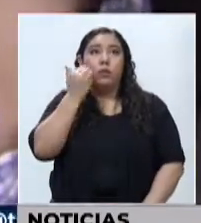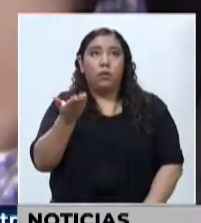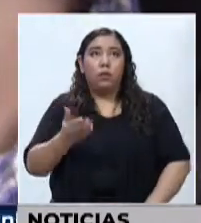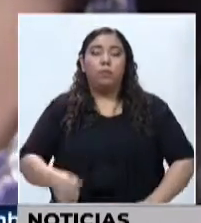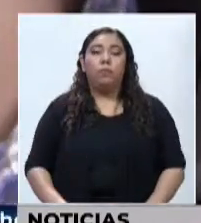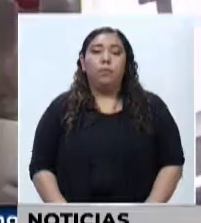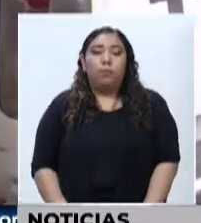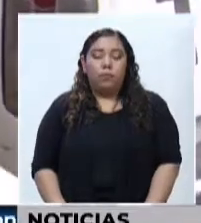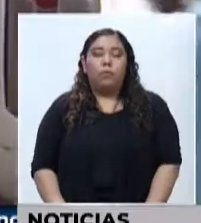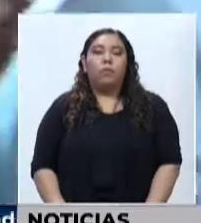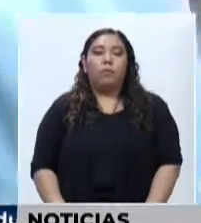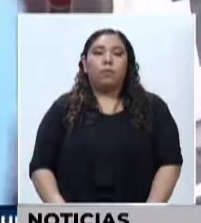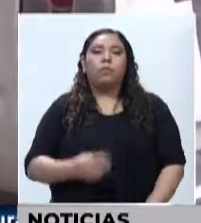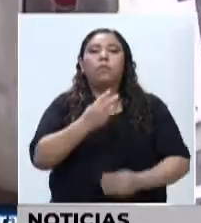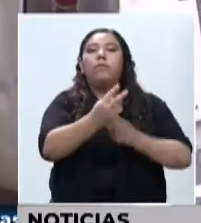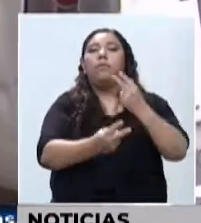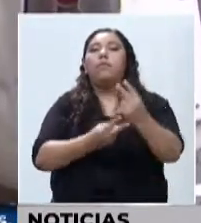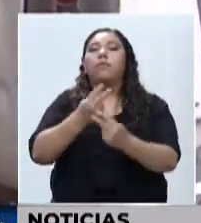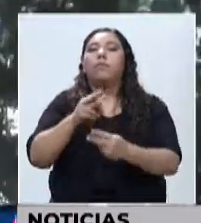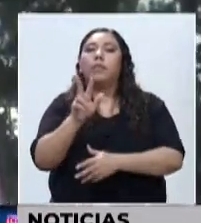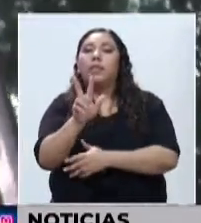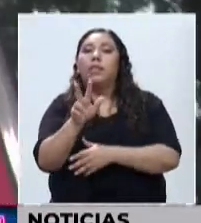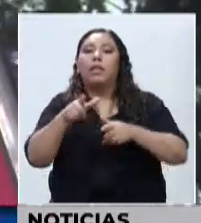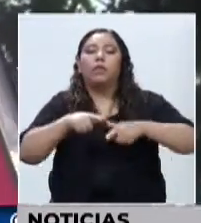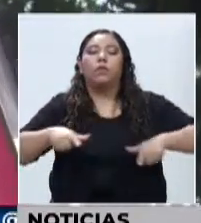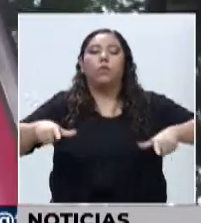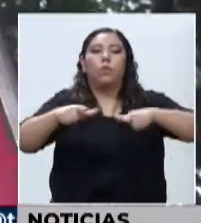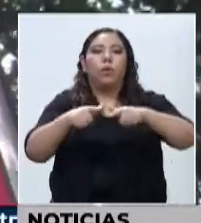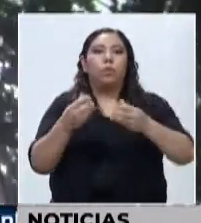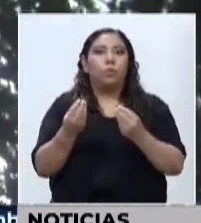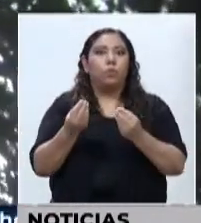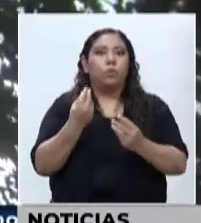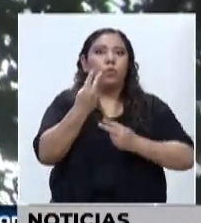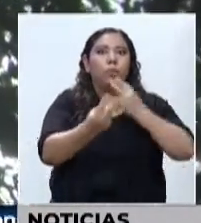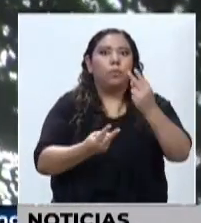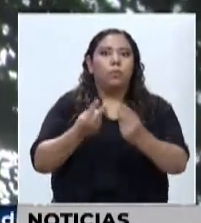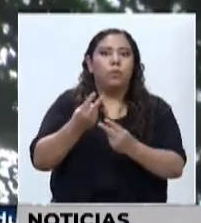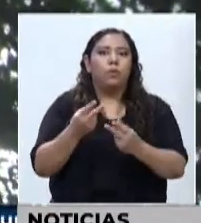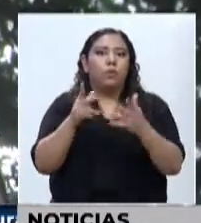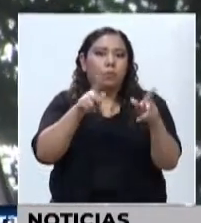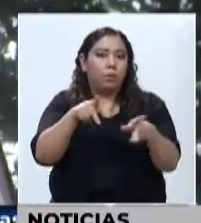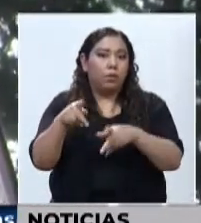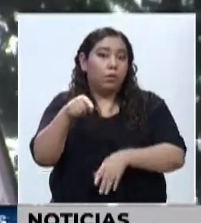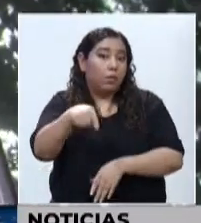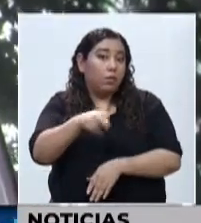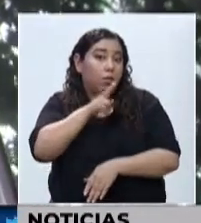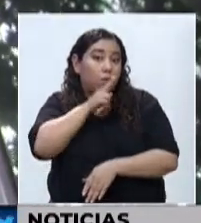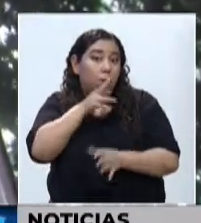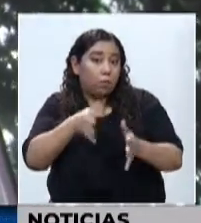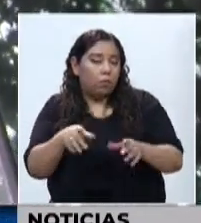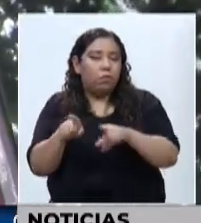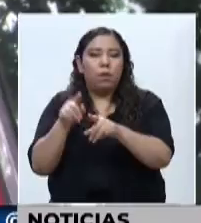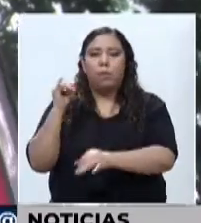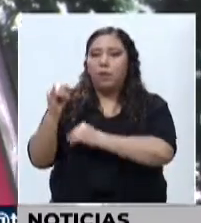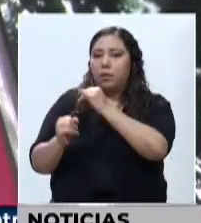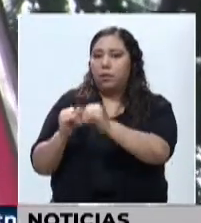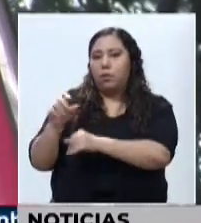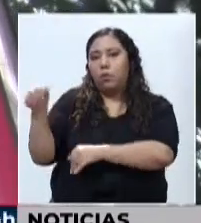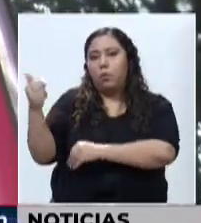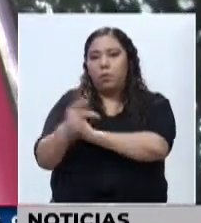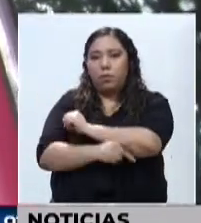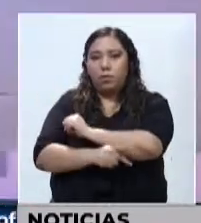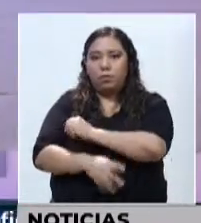municipios son muy visitados tanto por turistas nacionales como internacionales. Jessica Urbina, Televisión Nacional de Honduras.